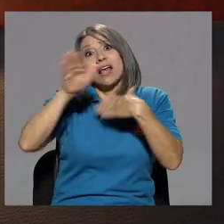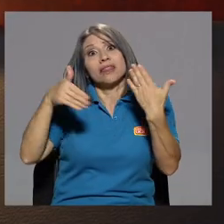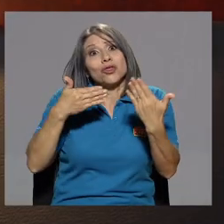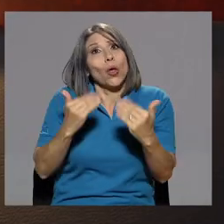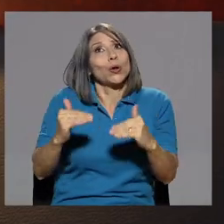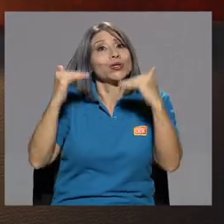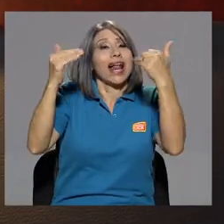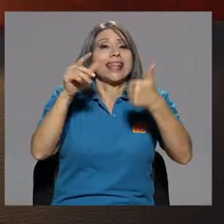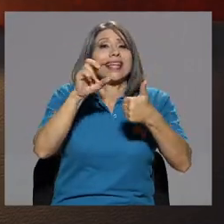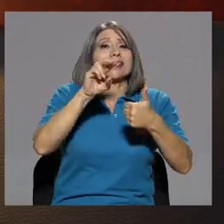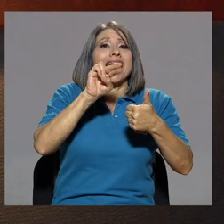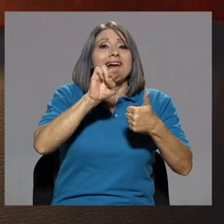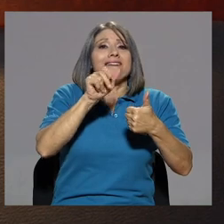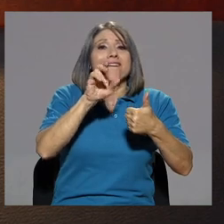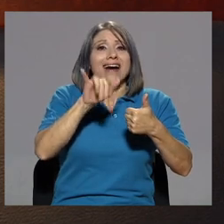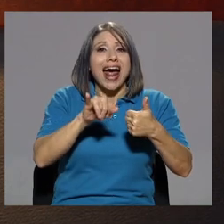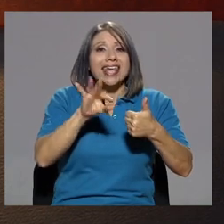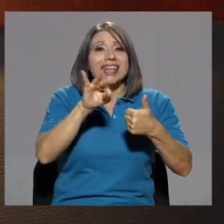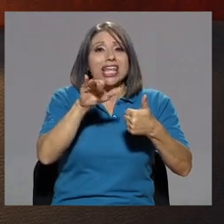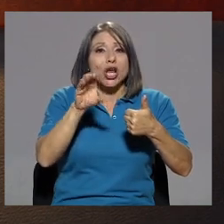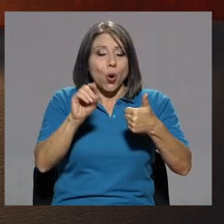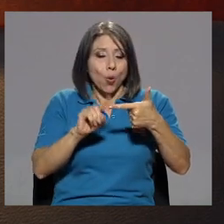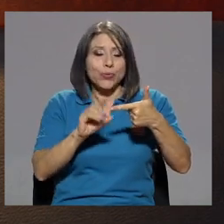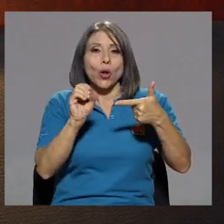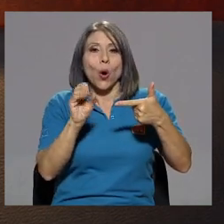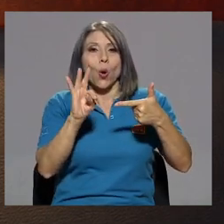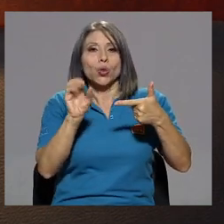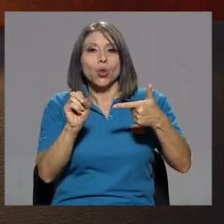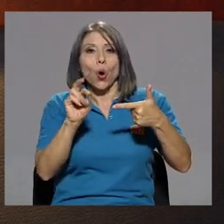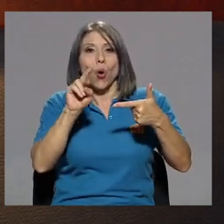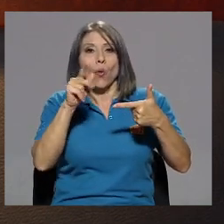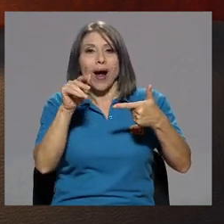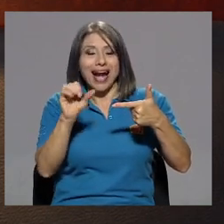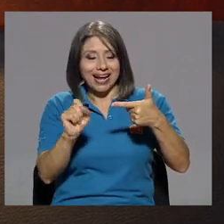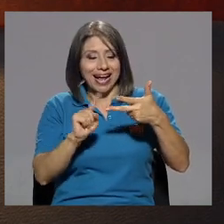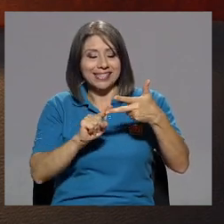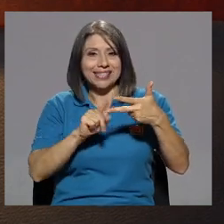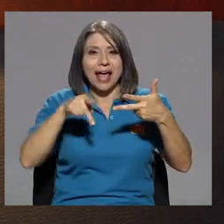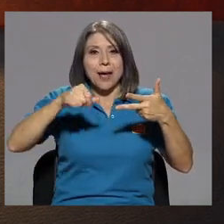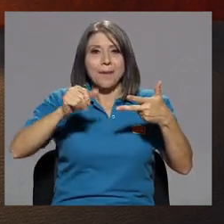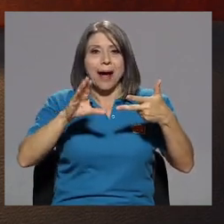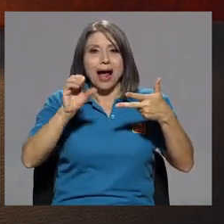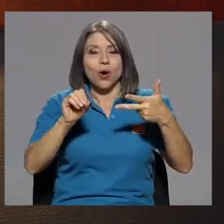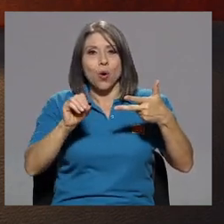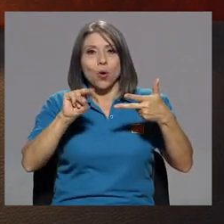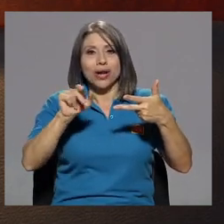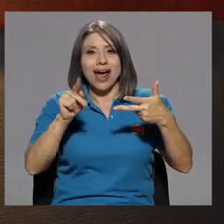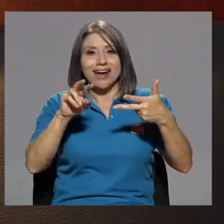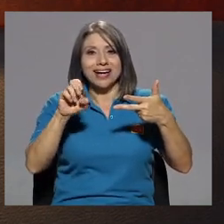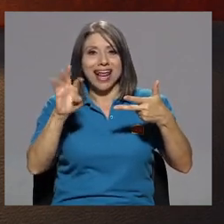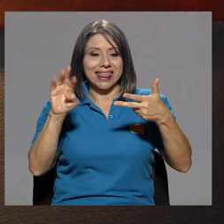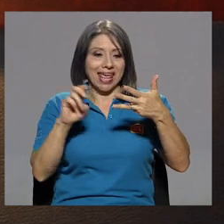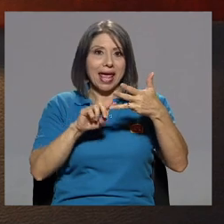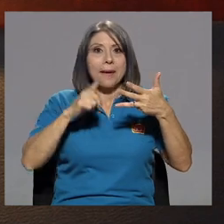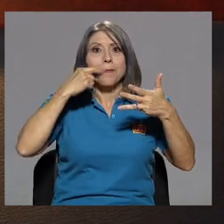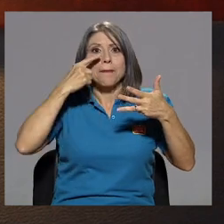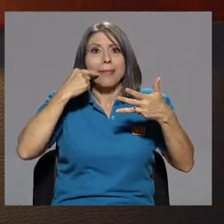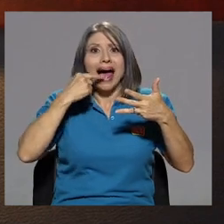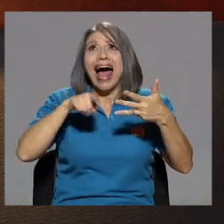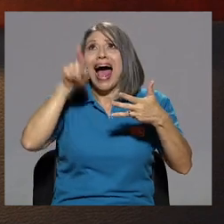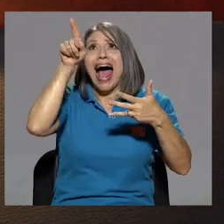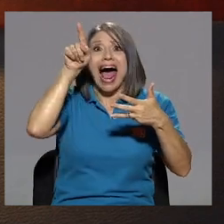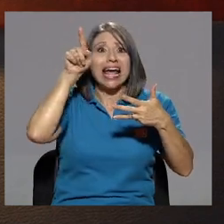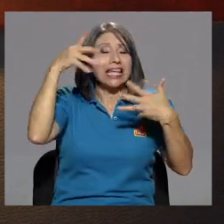Raitico, Otto Vargas, el maestro Paco Navarrete, papá. No, ahí hay un orquestón